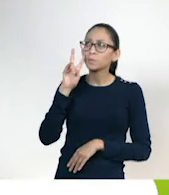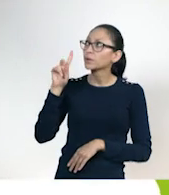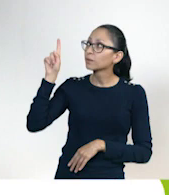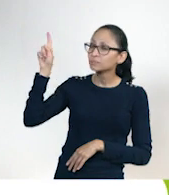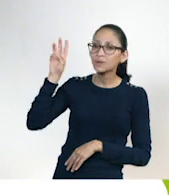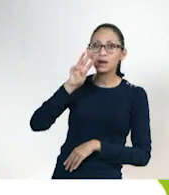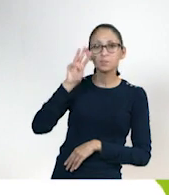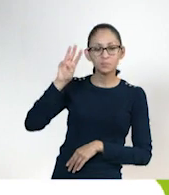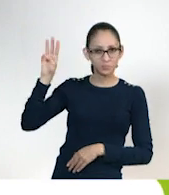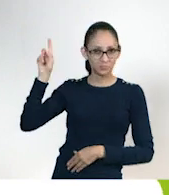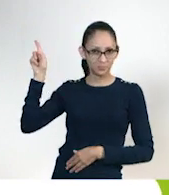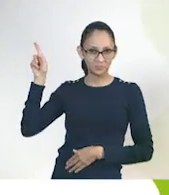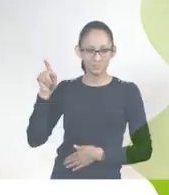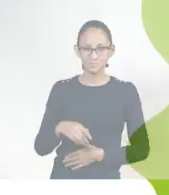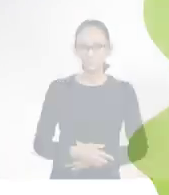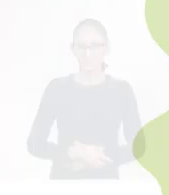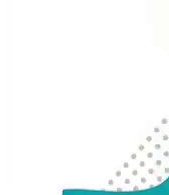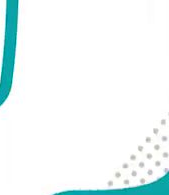en la siguiente liga.